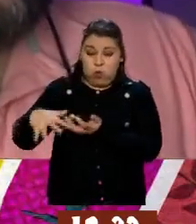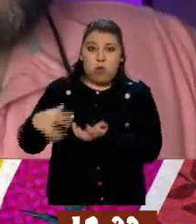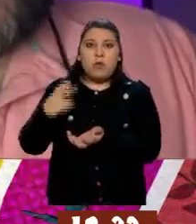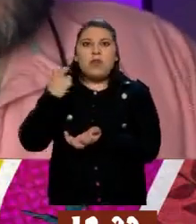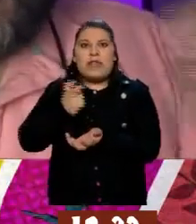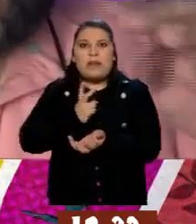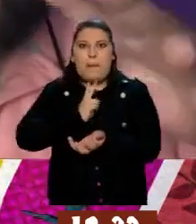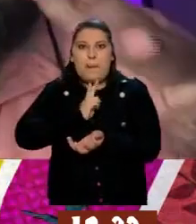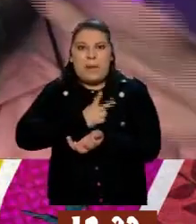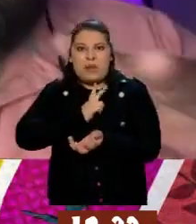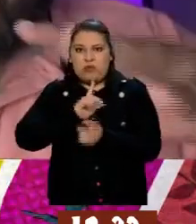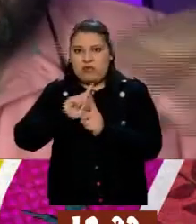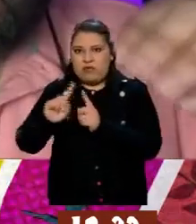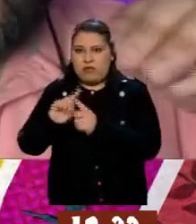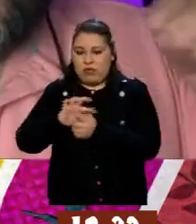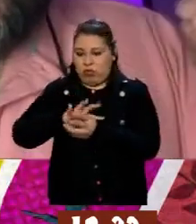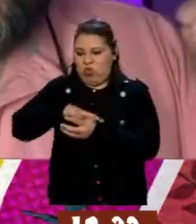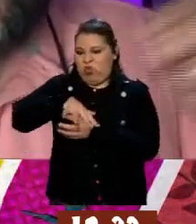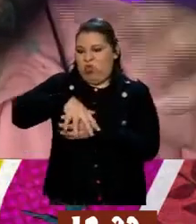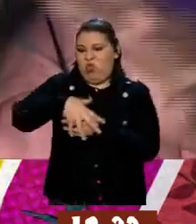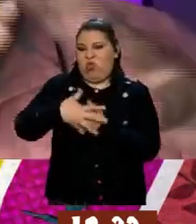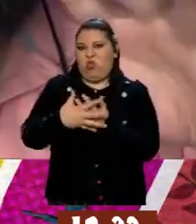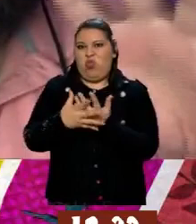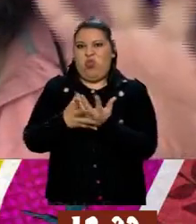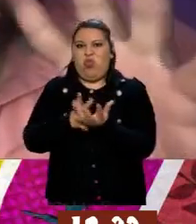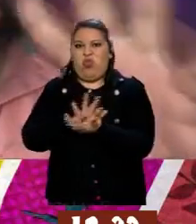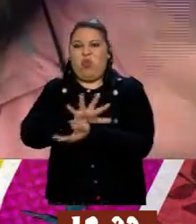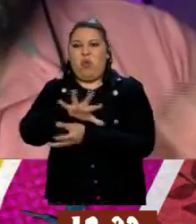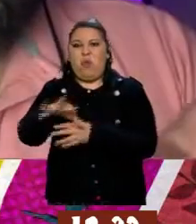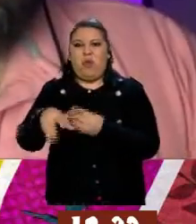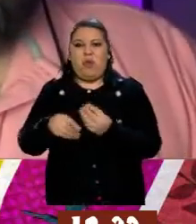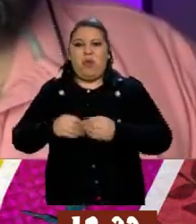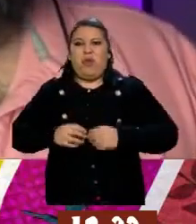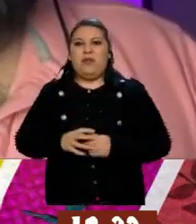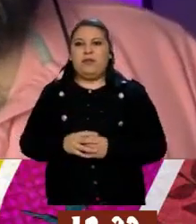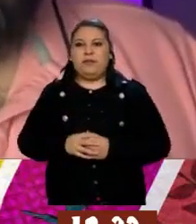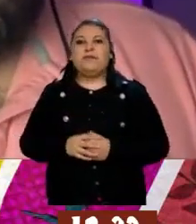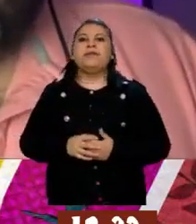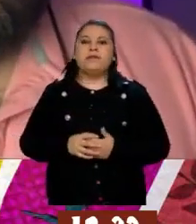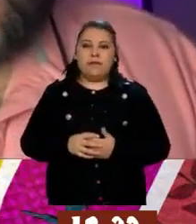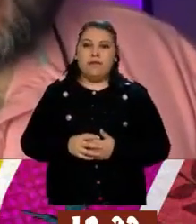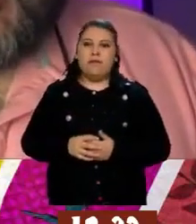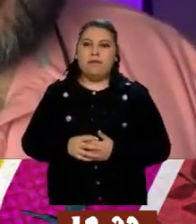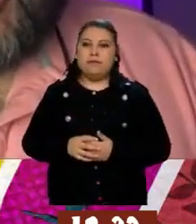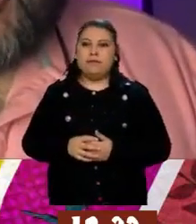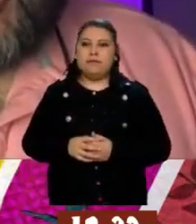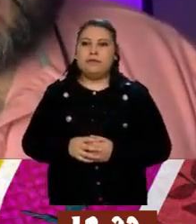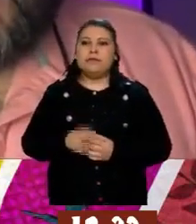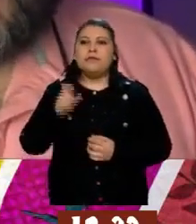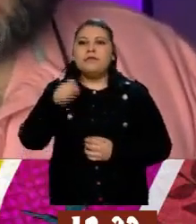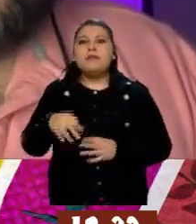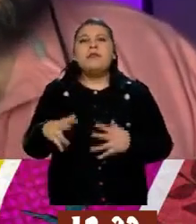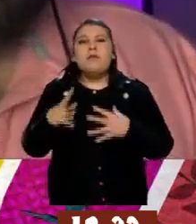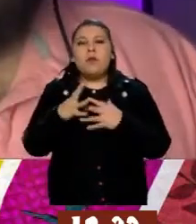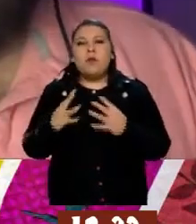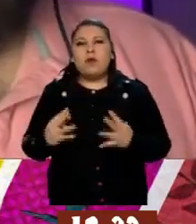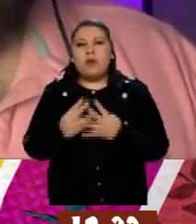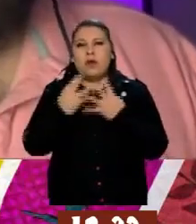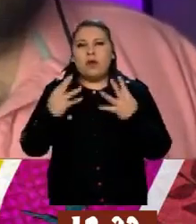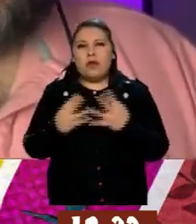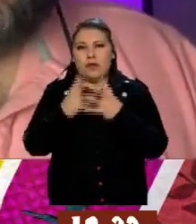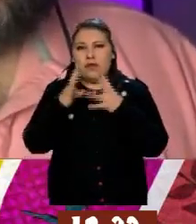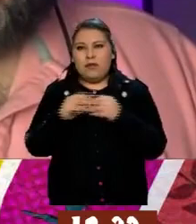tiene tanta rugosidad, es una superficie más desvaluosa con lo que pasa con las verduras, por ejemplo. ¡Súbal!